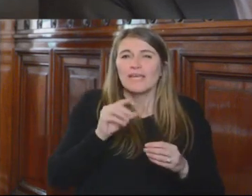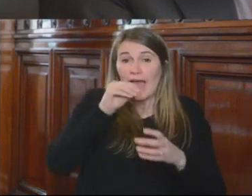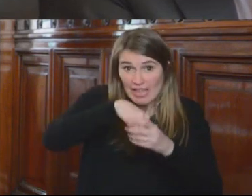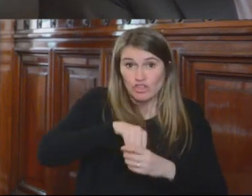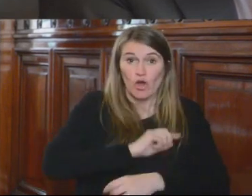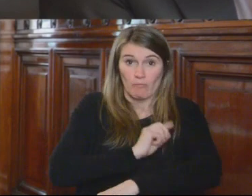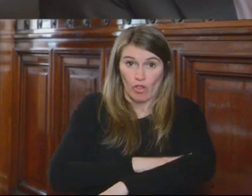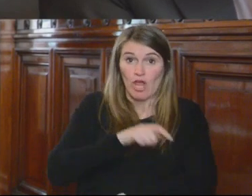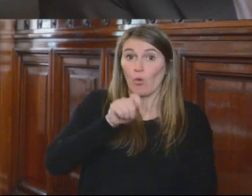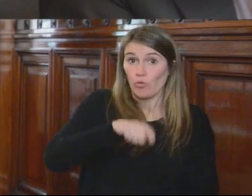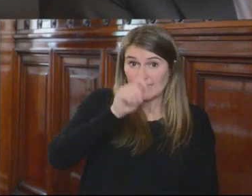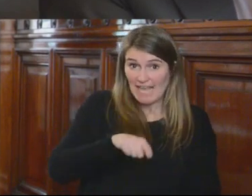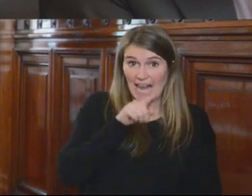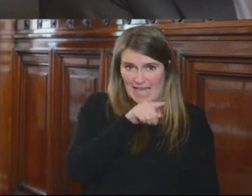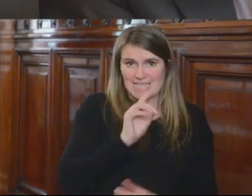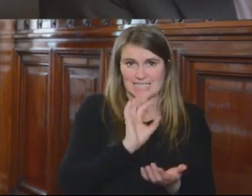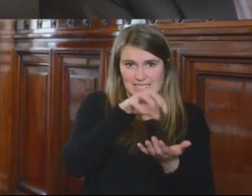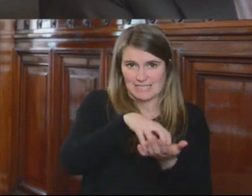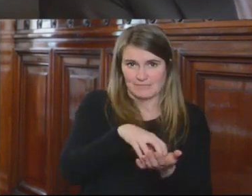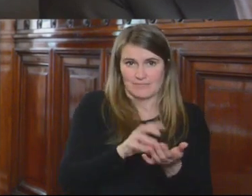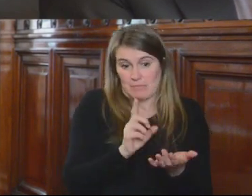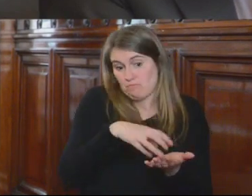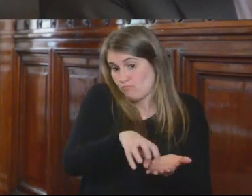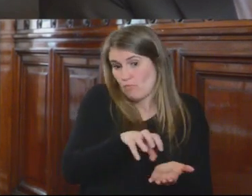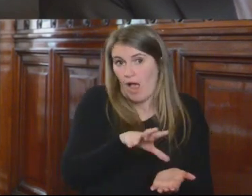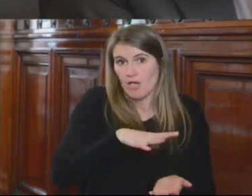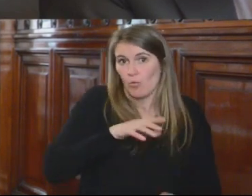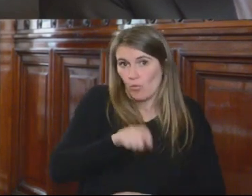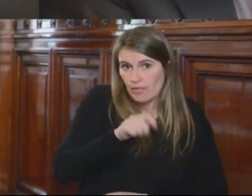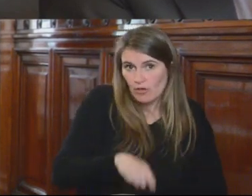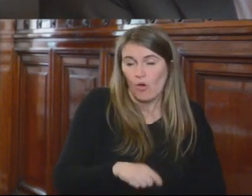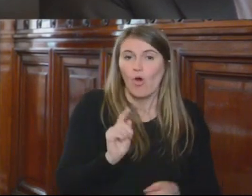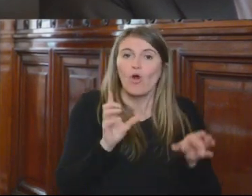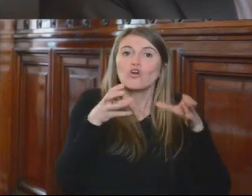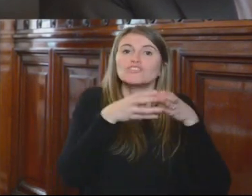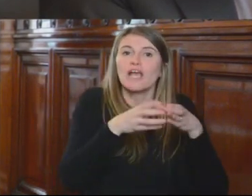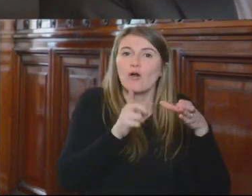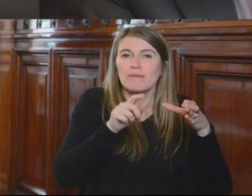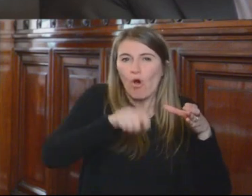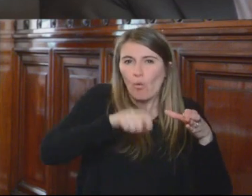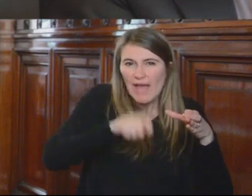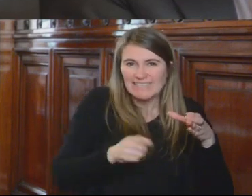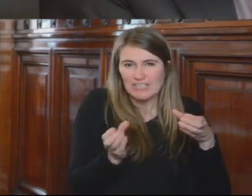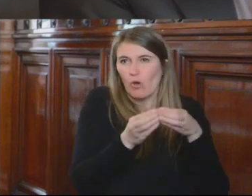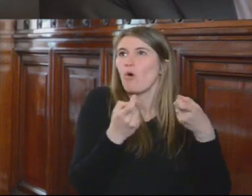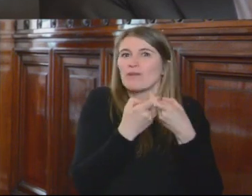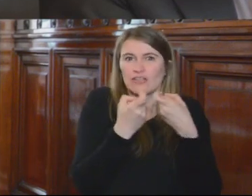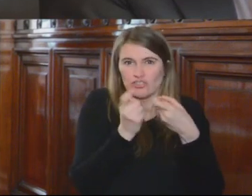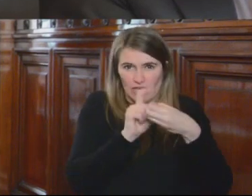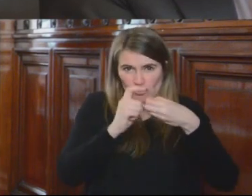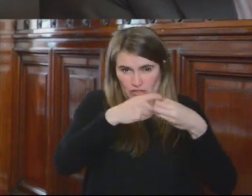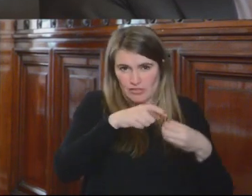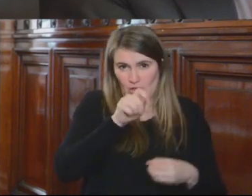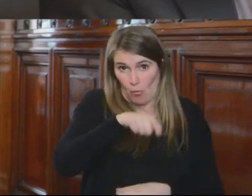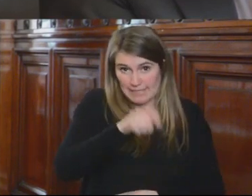donde funciona el órgano judicial y el Consejo de la Magistratura, además del Tribunal Constitucional. El